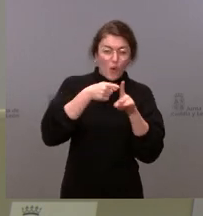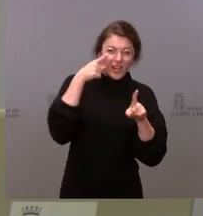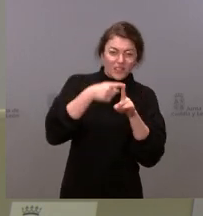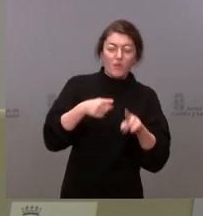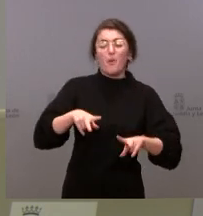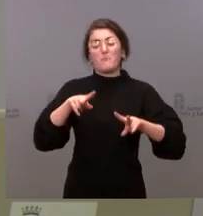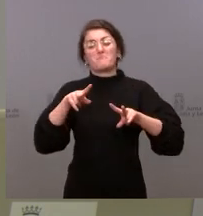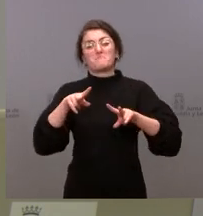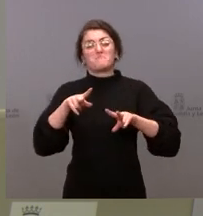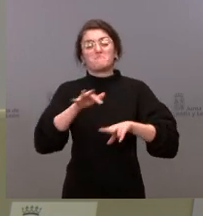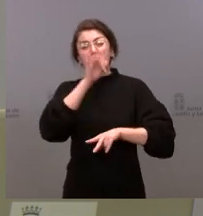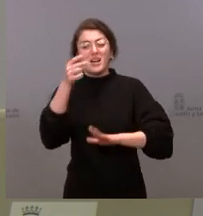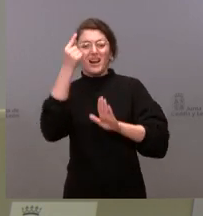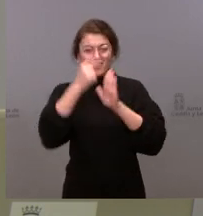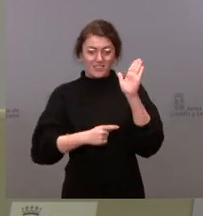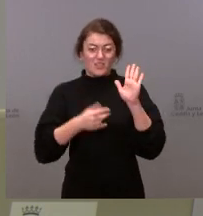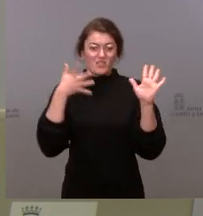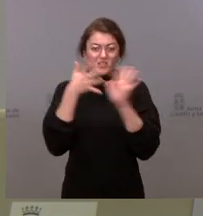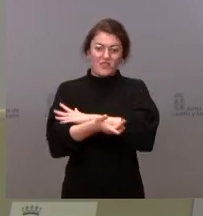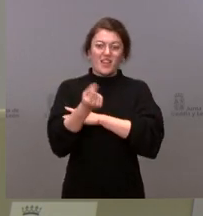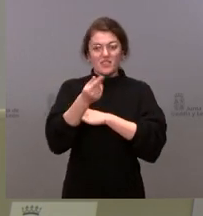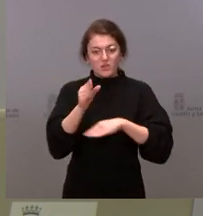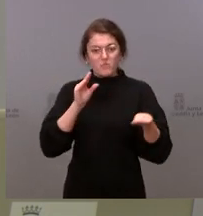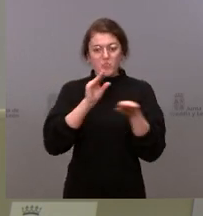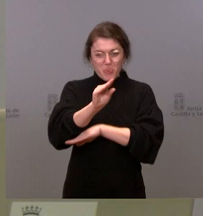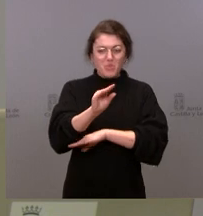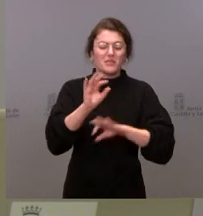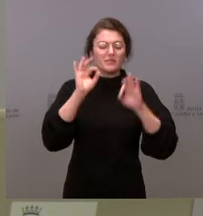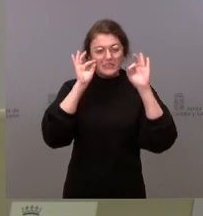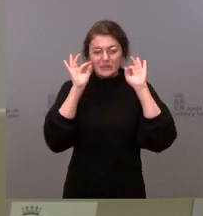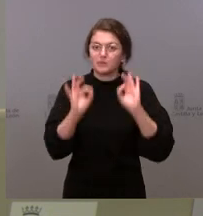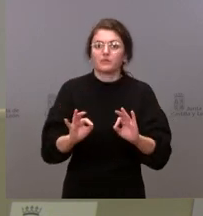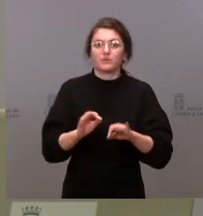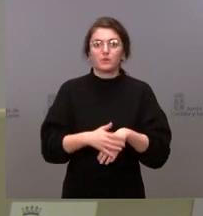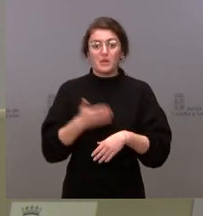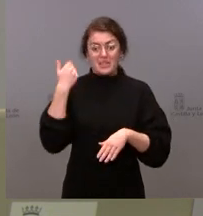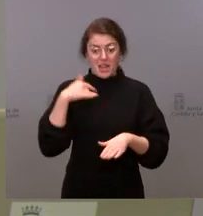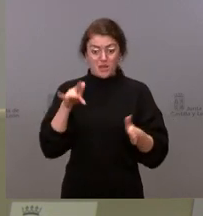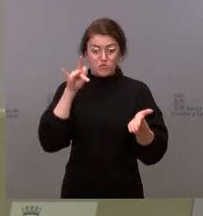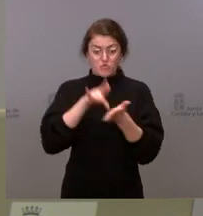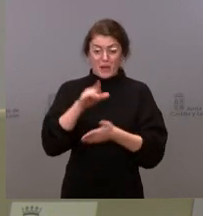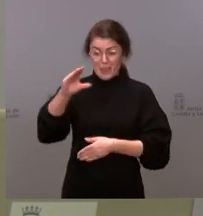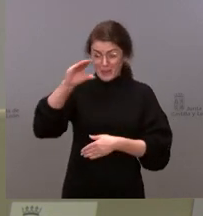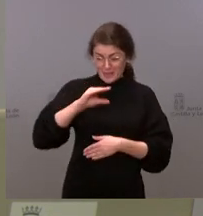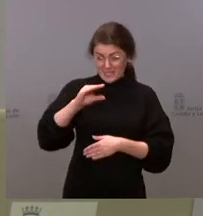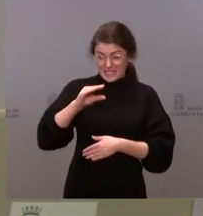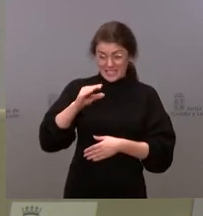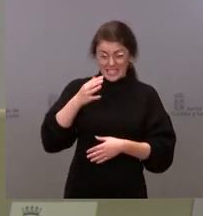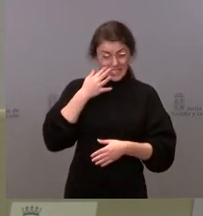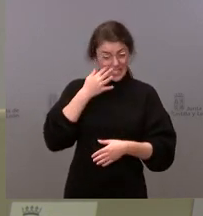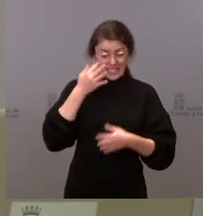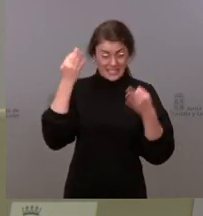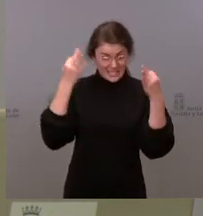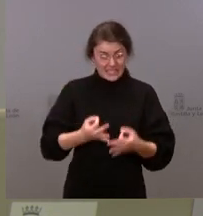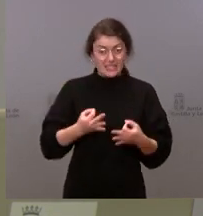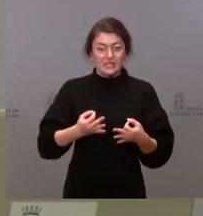de acuerdo con unas bases y convocatorias también específicas. Cuando tengamos la asignación definitiva de estos fondos, sabremos cuáles de ellos se pudieran